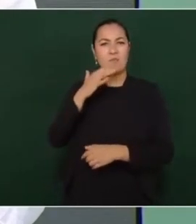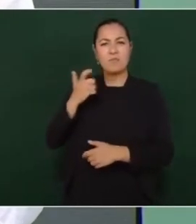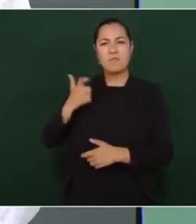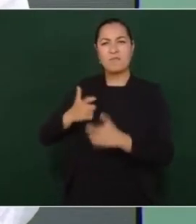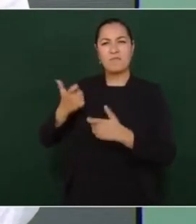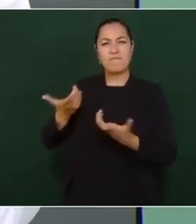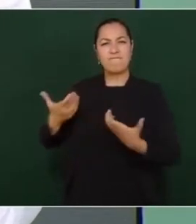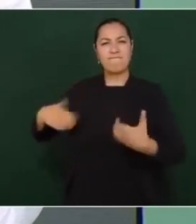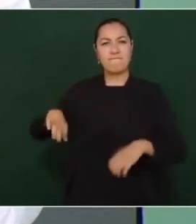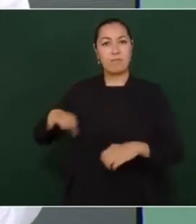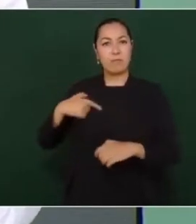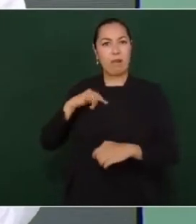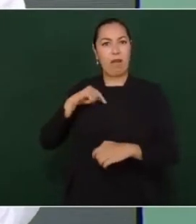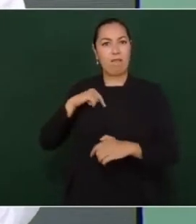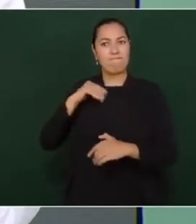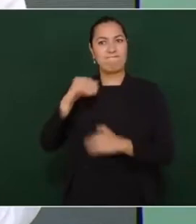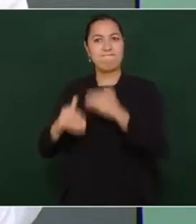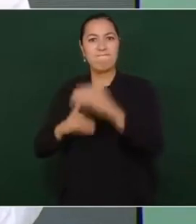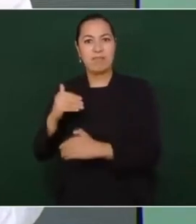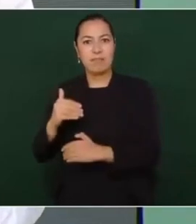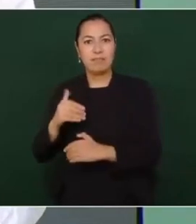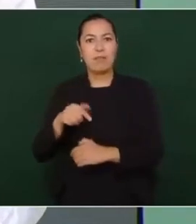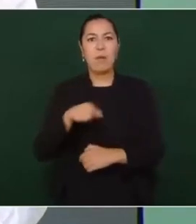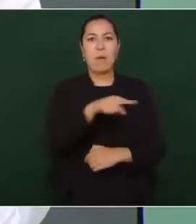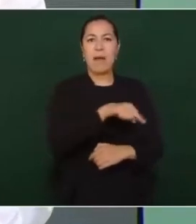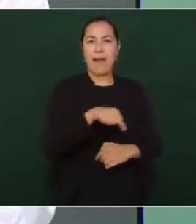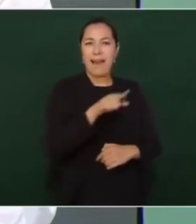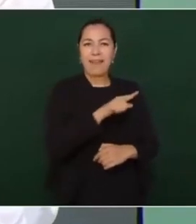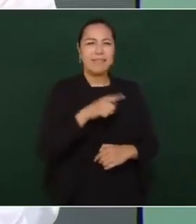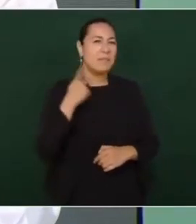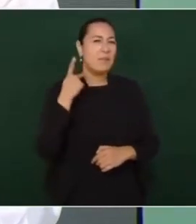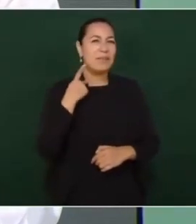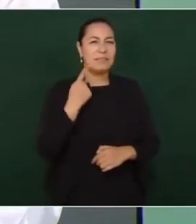O político pobre, pobre político.